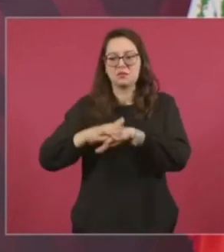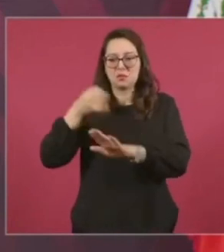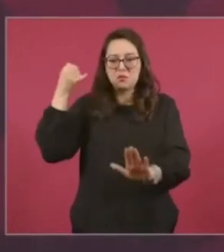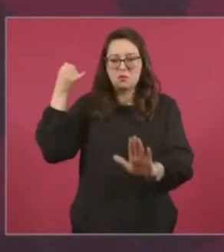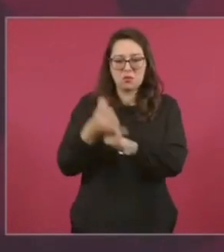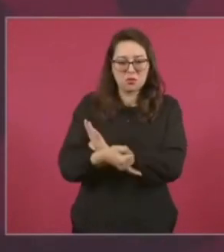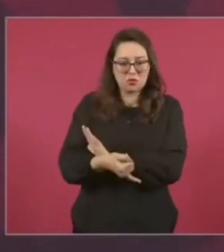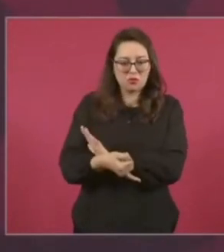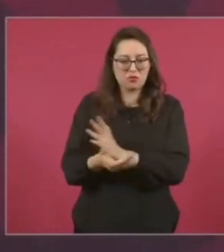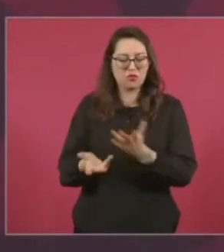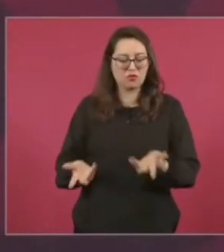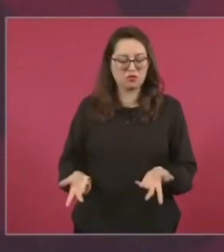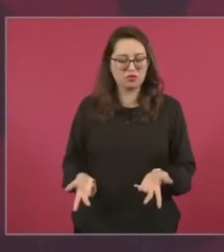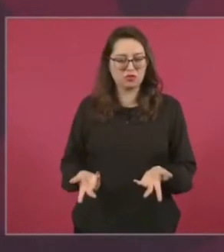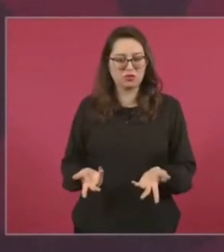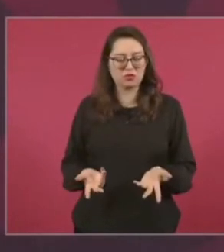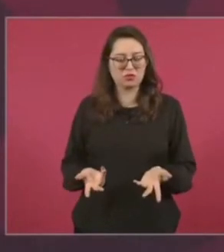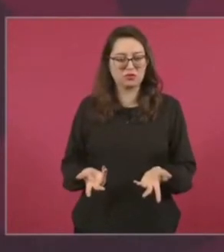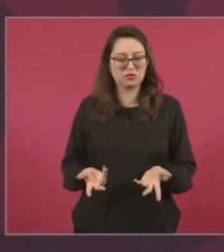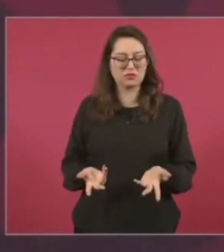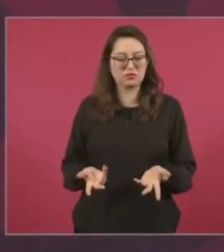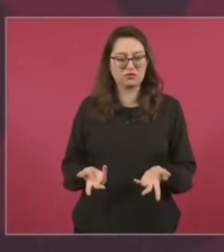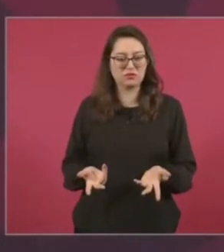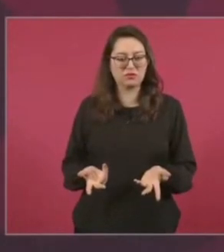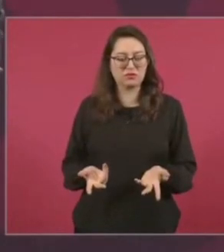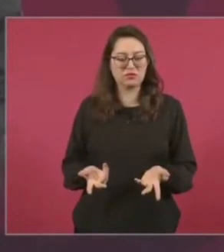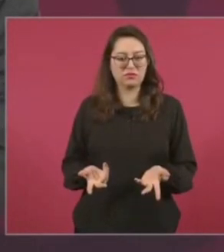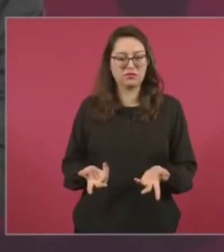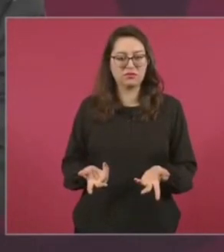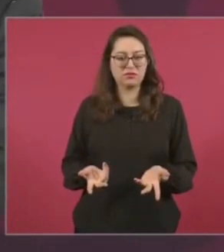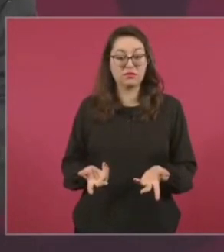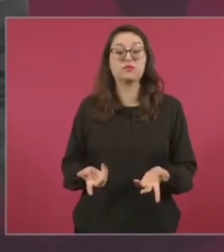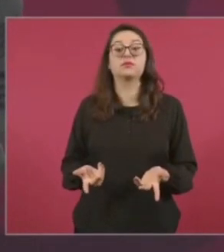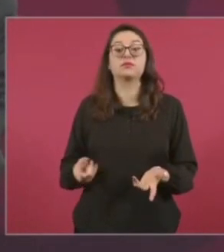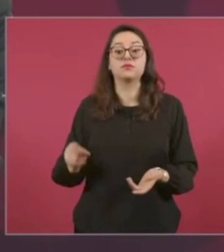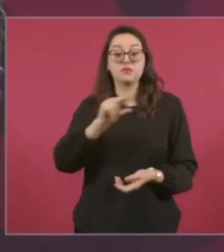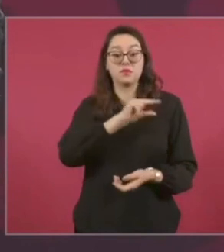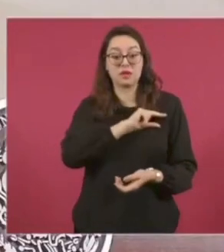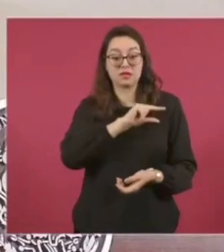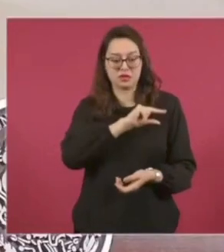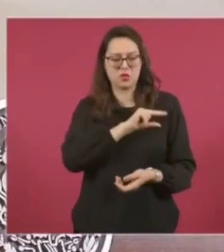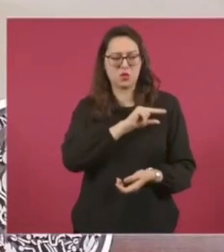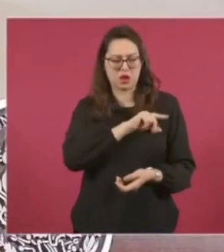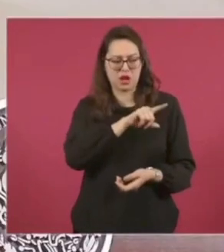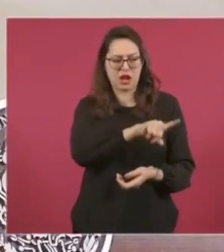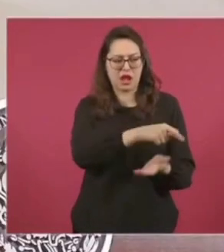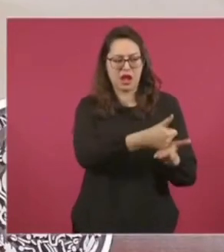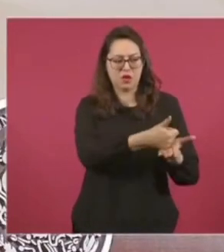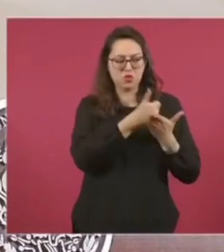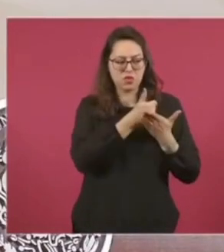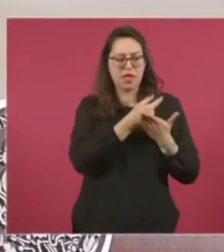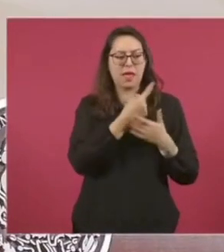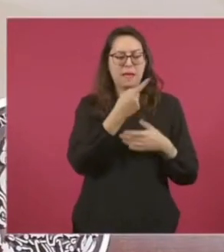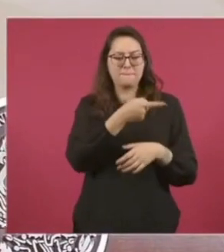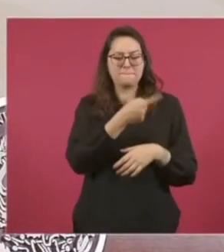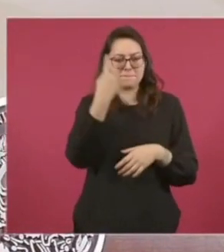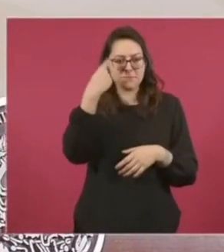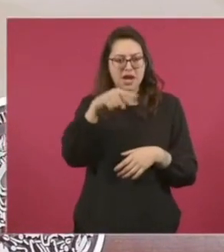que nos ayudó incluso el sector privado incrementando sus cuotas